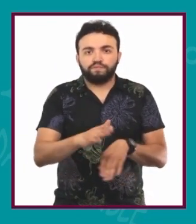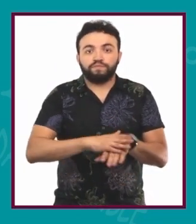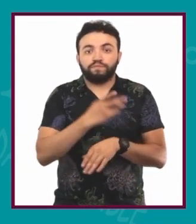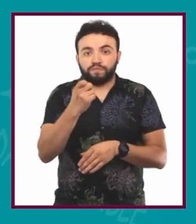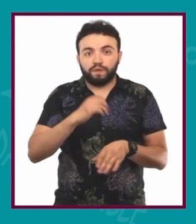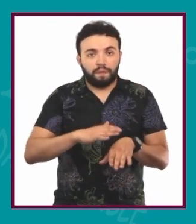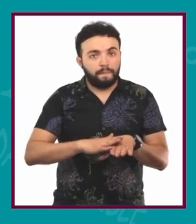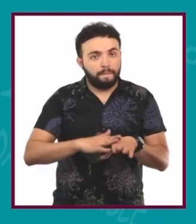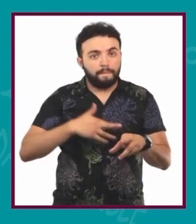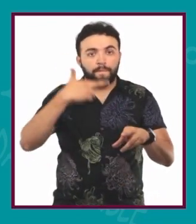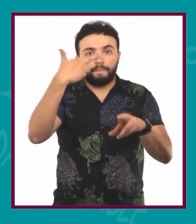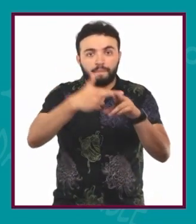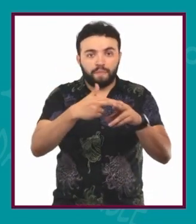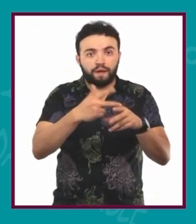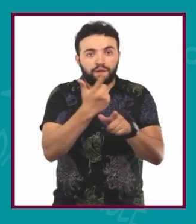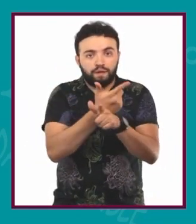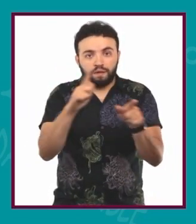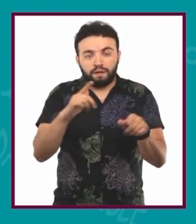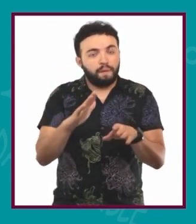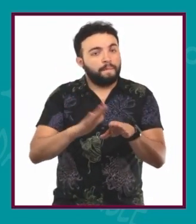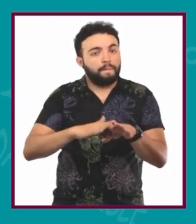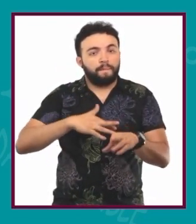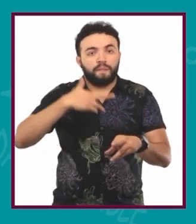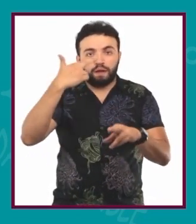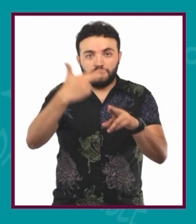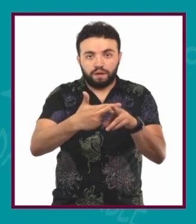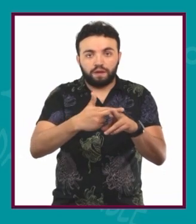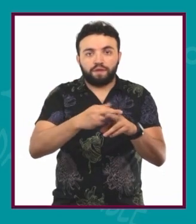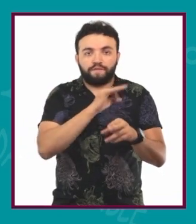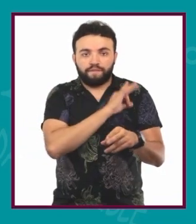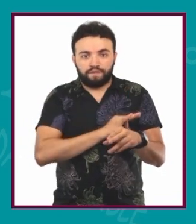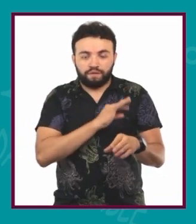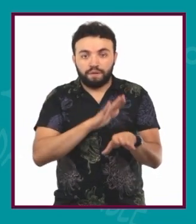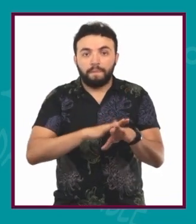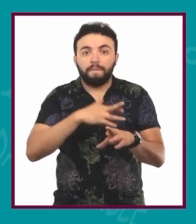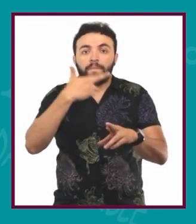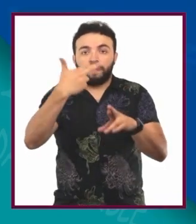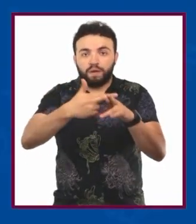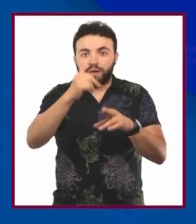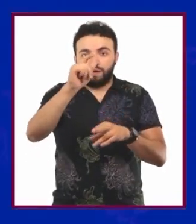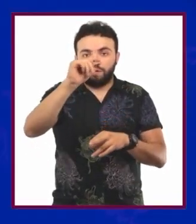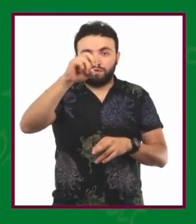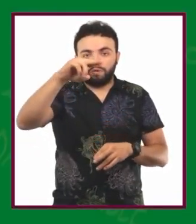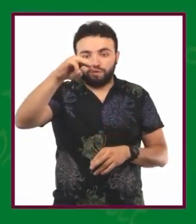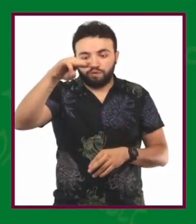libertad, mayor felicidad, mayor autonomía y mayor composición.